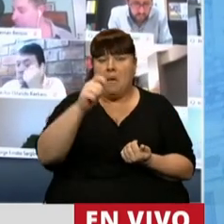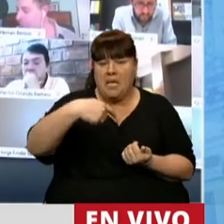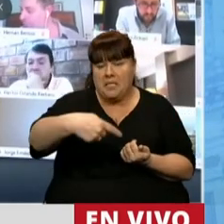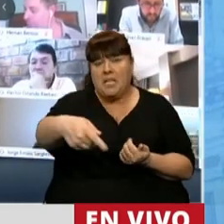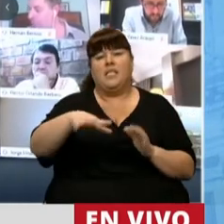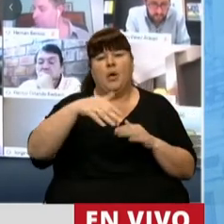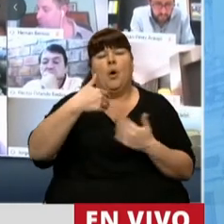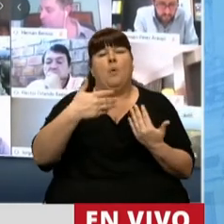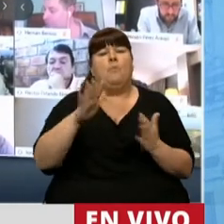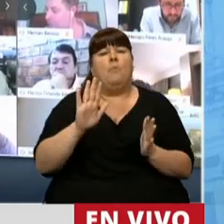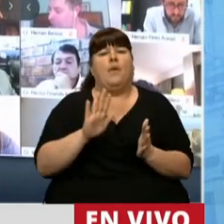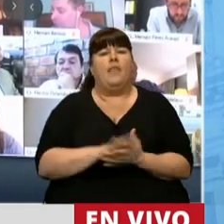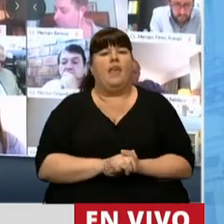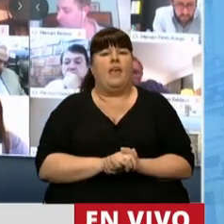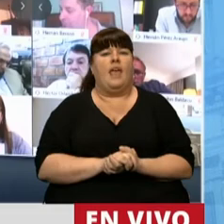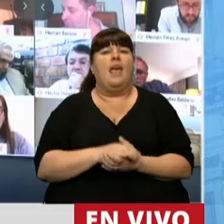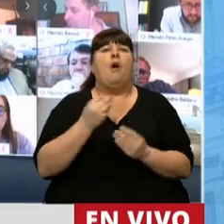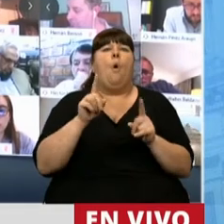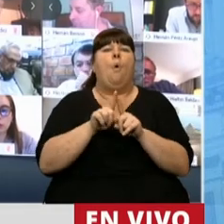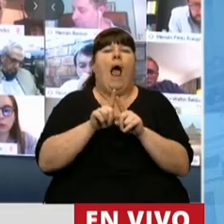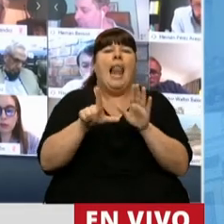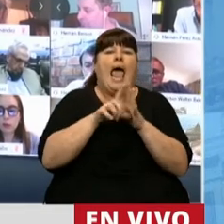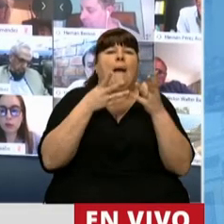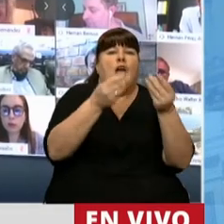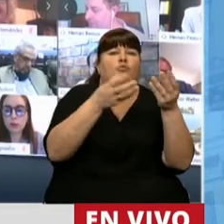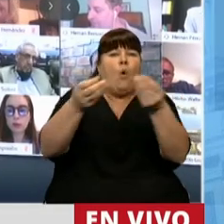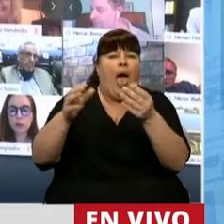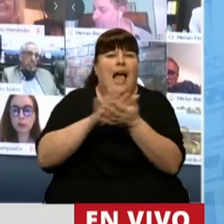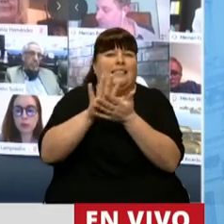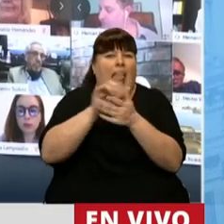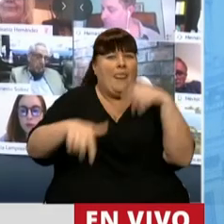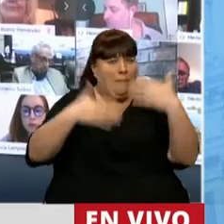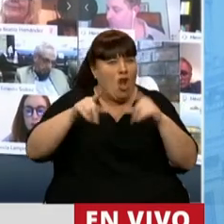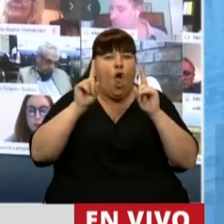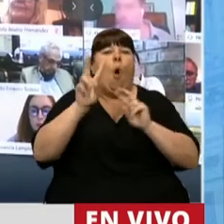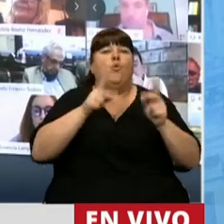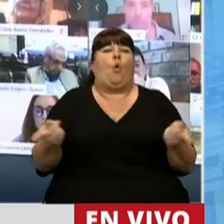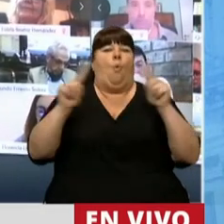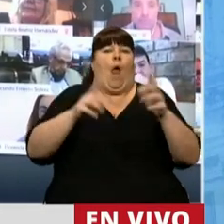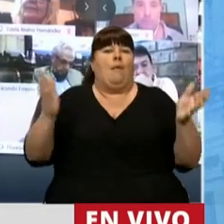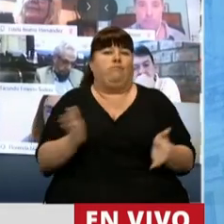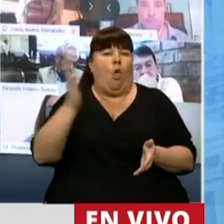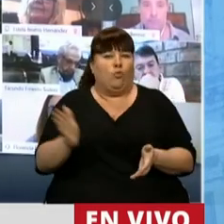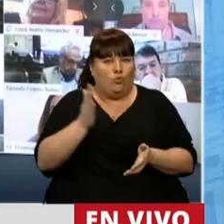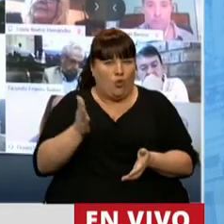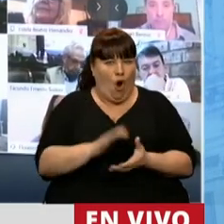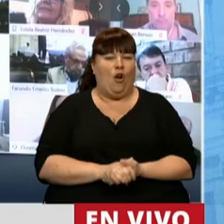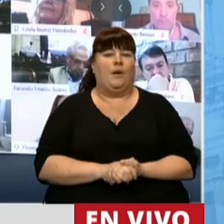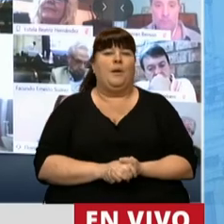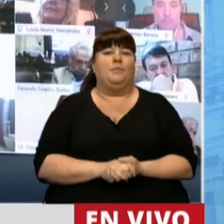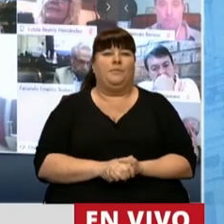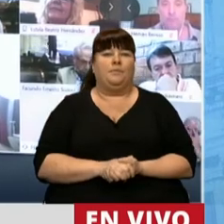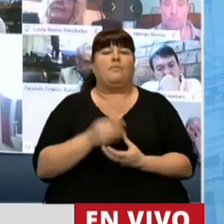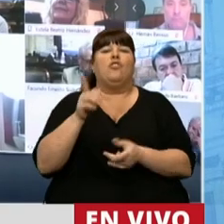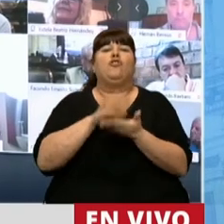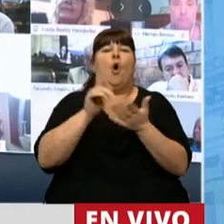ya vamos a tener no medidas de contingencia, como es la declaración de esta emergencia, sino de reactivación productiva en función